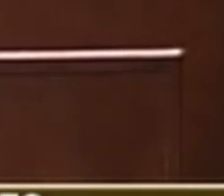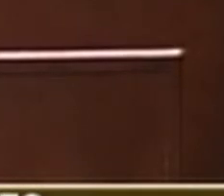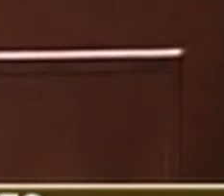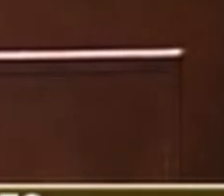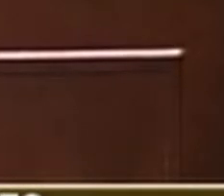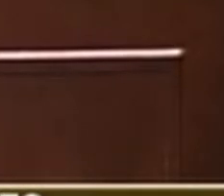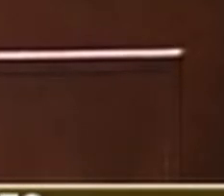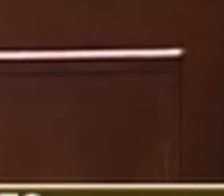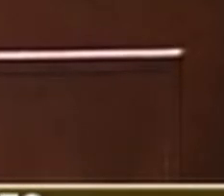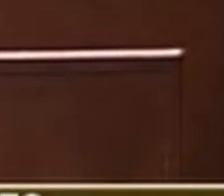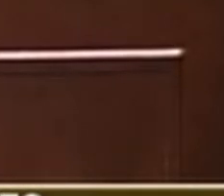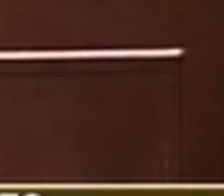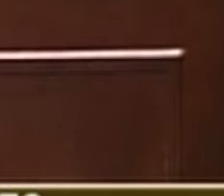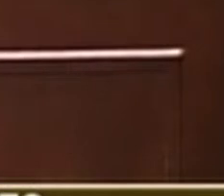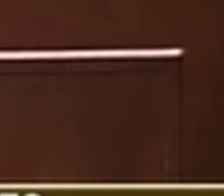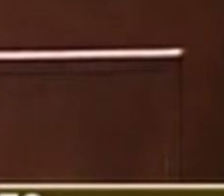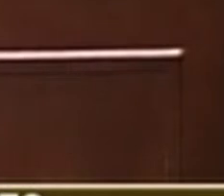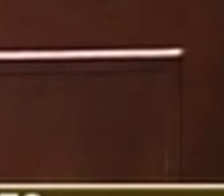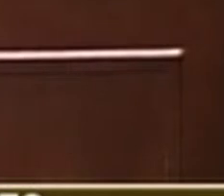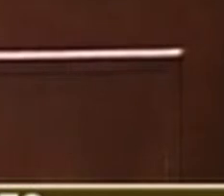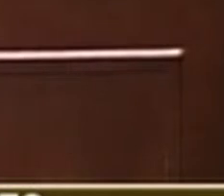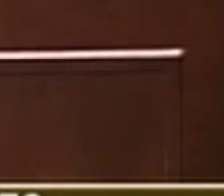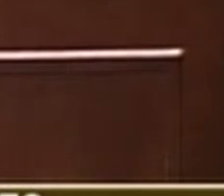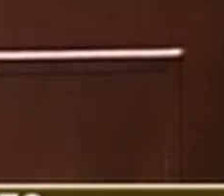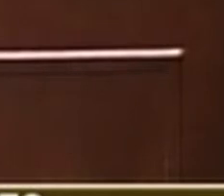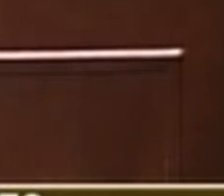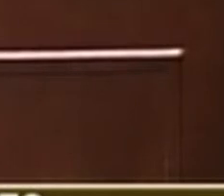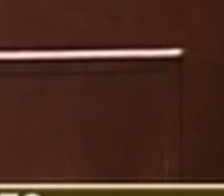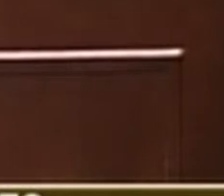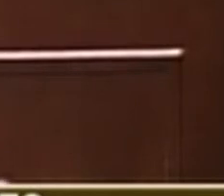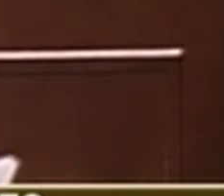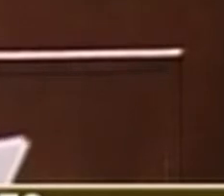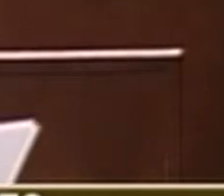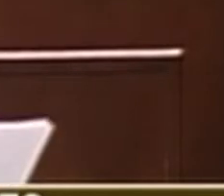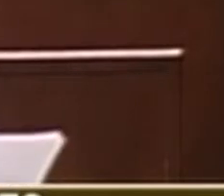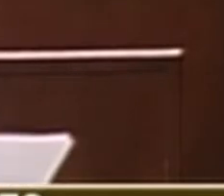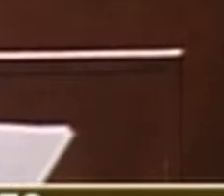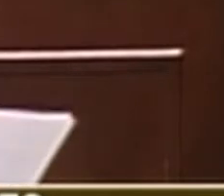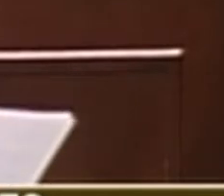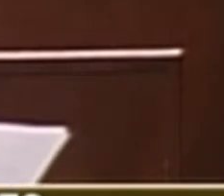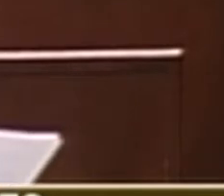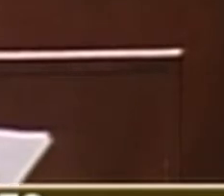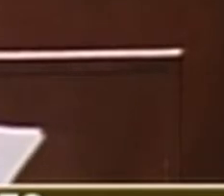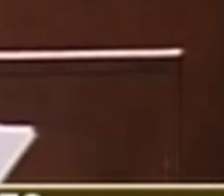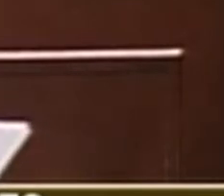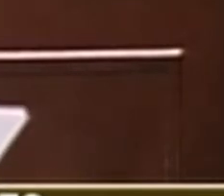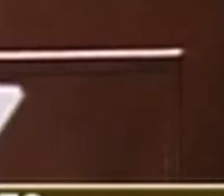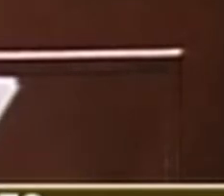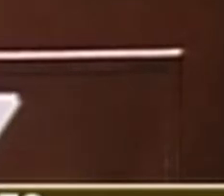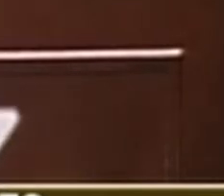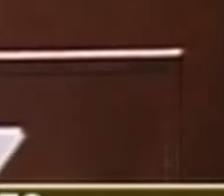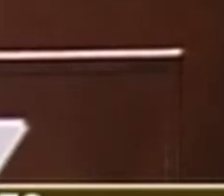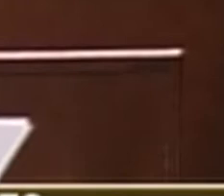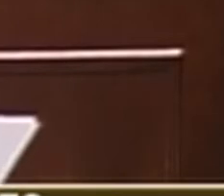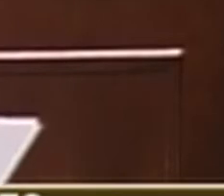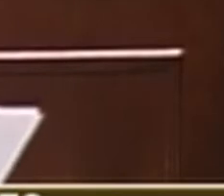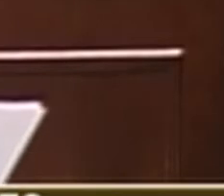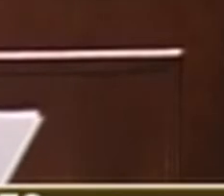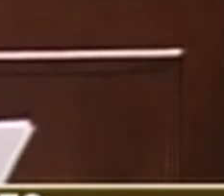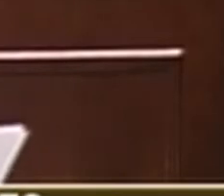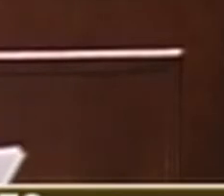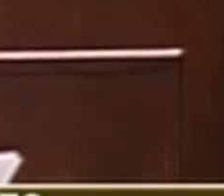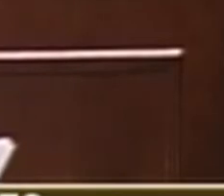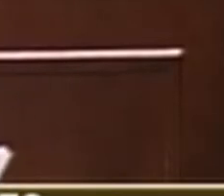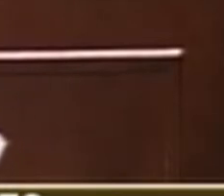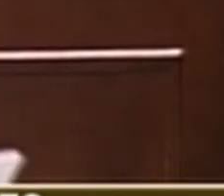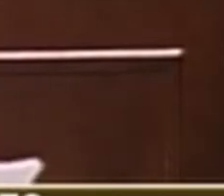La unidad no verificó la veracidad del testimonio. No pidió ni siquiera si existía una